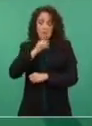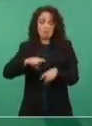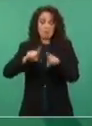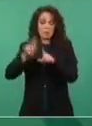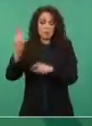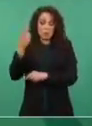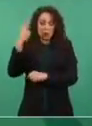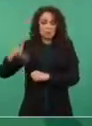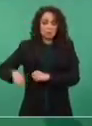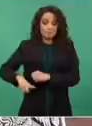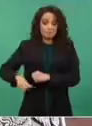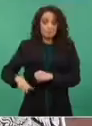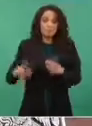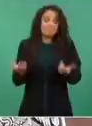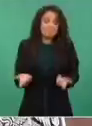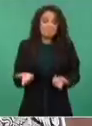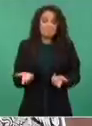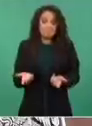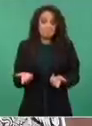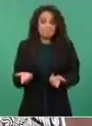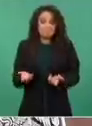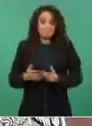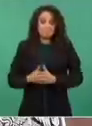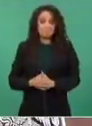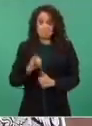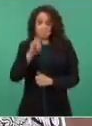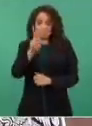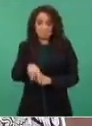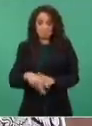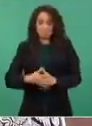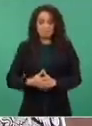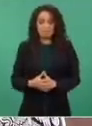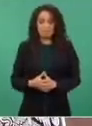Porque en las universidades públicas también hay corrupción y hay casicazgos.